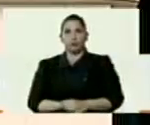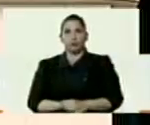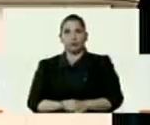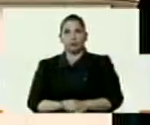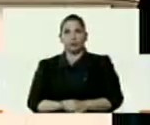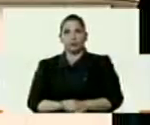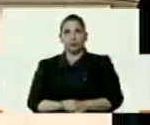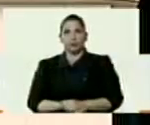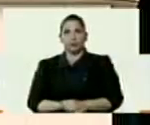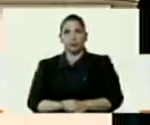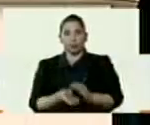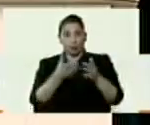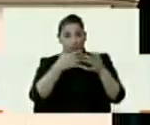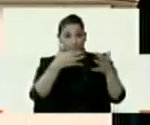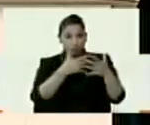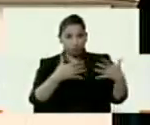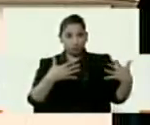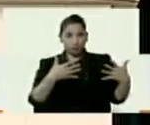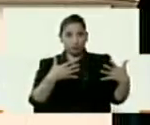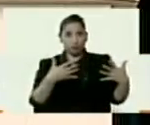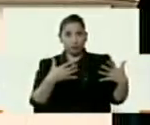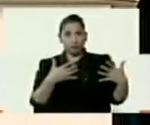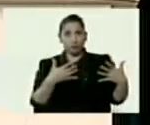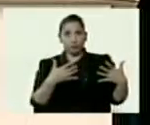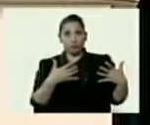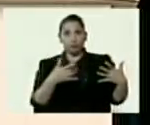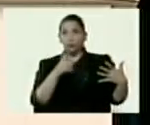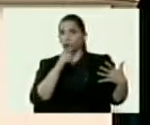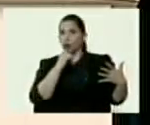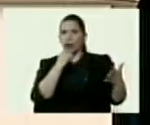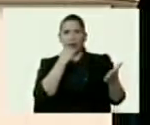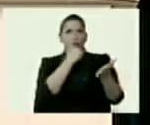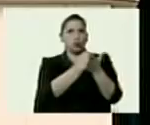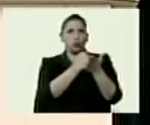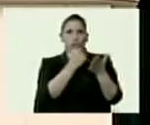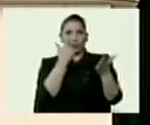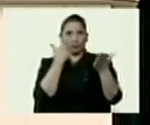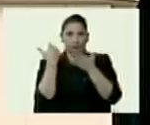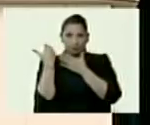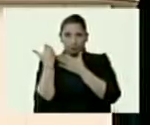documentos de el SEO no tienen escudo, ¿ves?